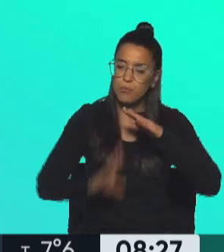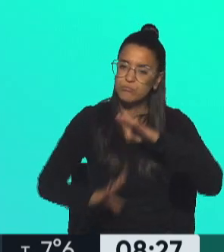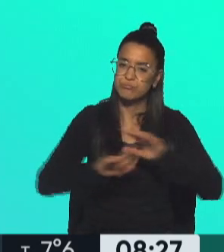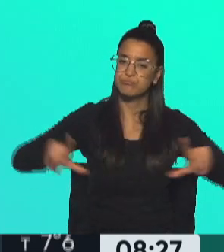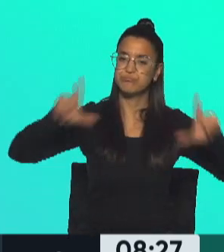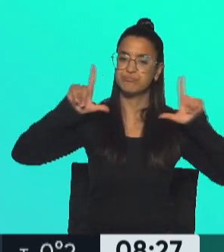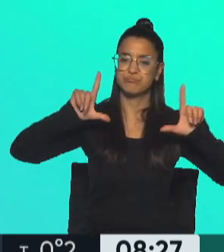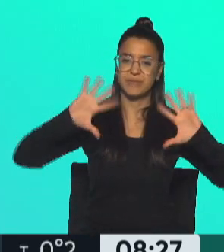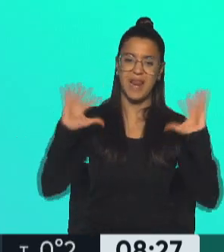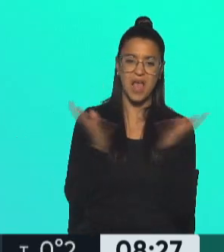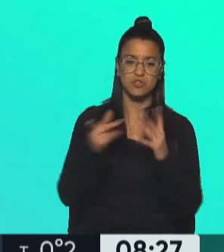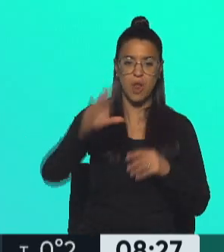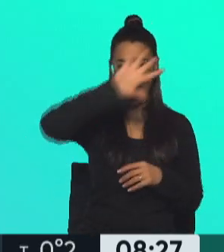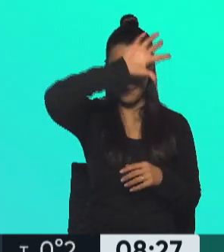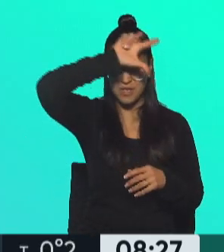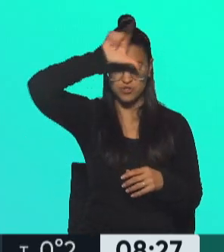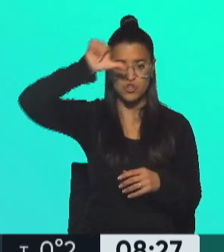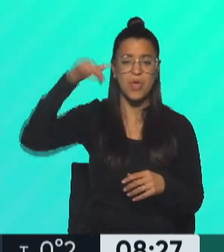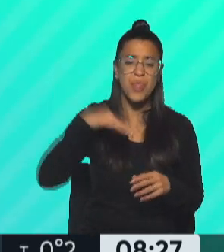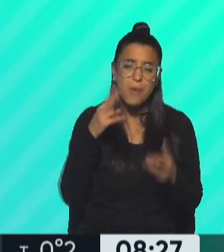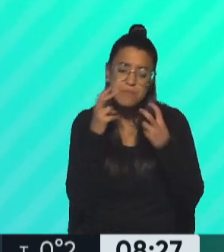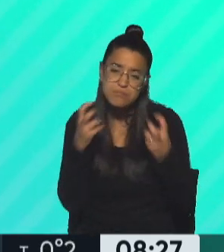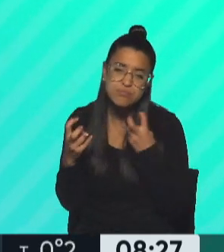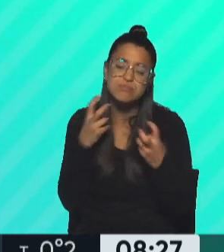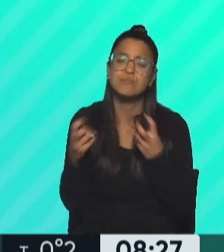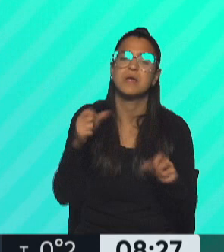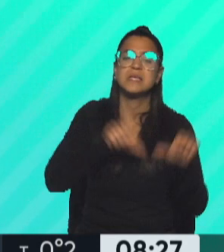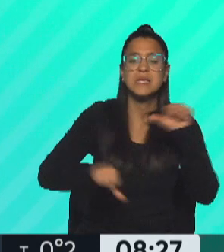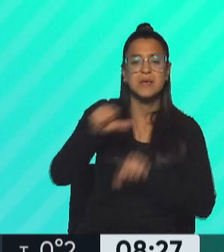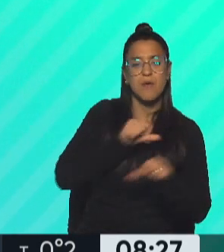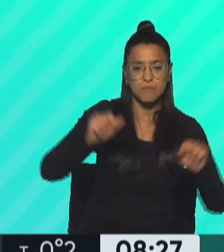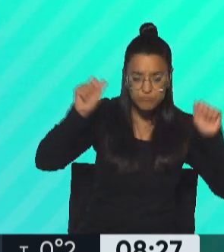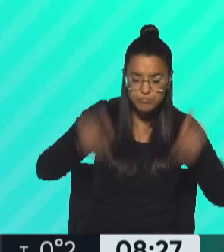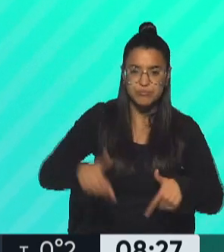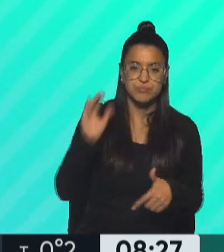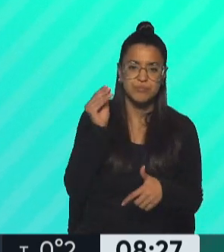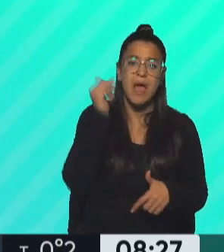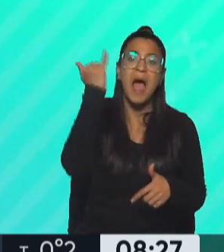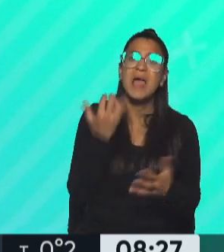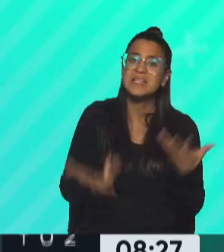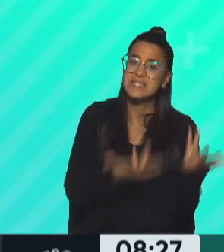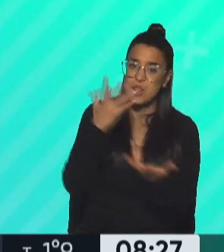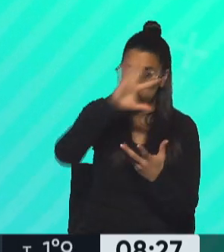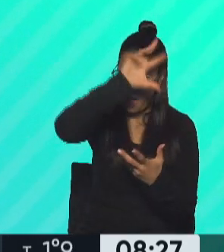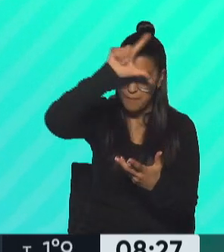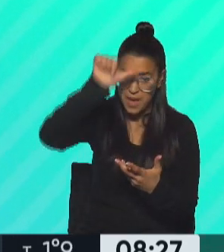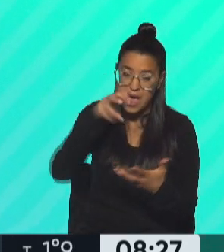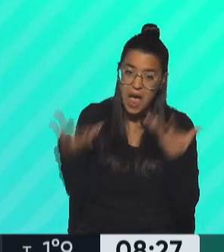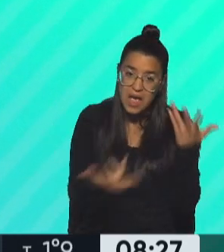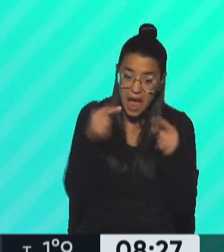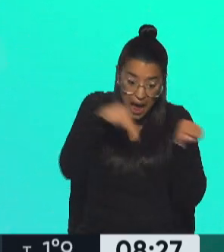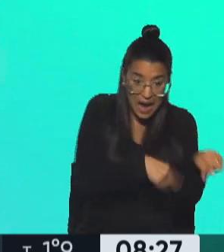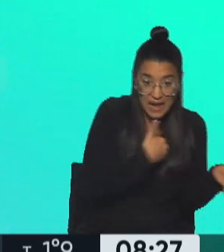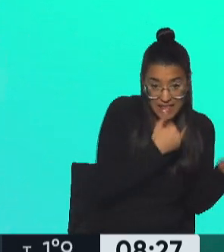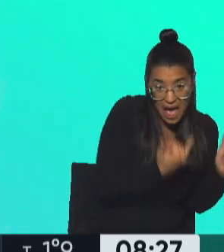internacionales. La Amazonía tiene que ser estudiada por científicos con soberanía brasileña, y hay un incendio en la Amazonía, ¿eh? A propósito de los incendios que tenemos